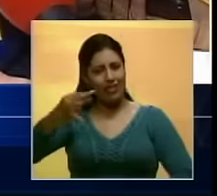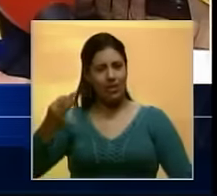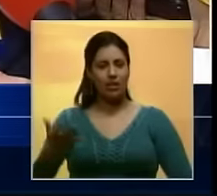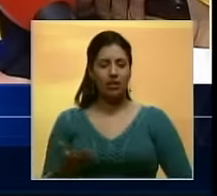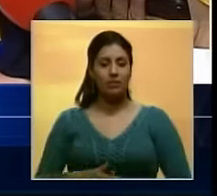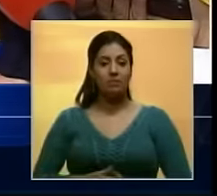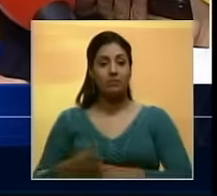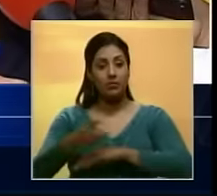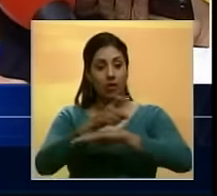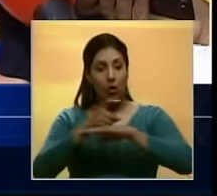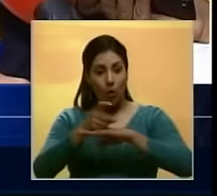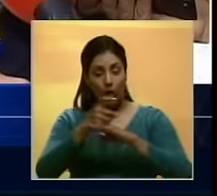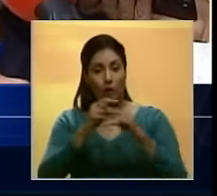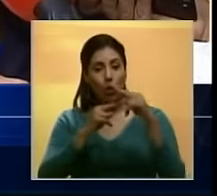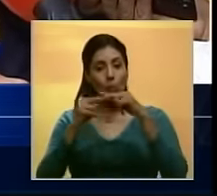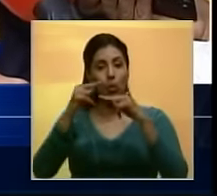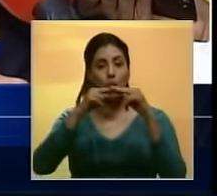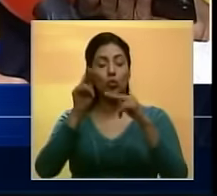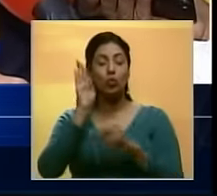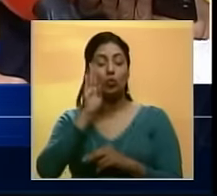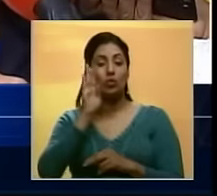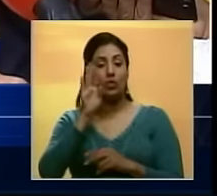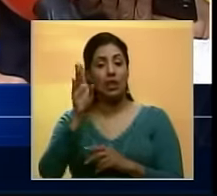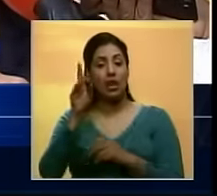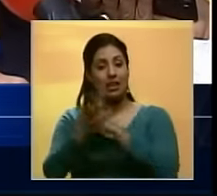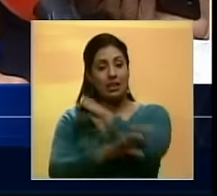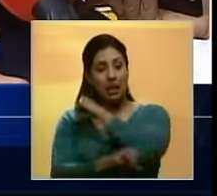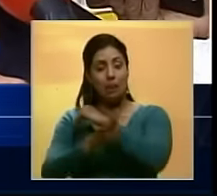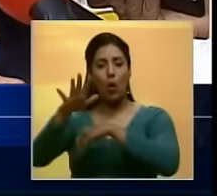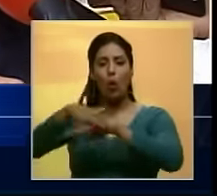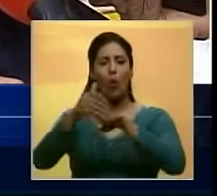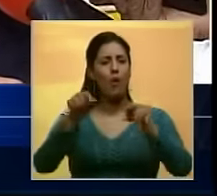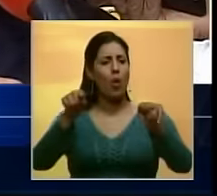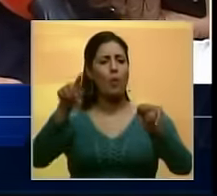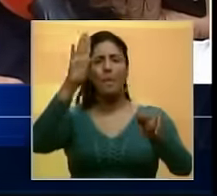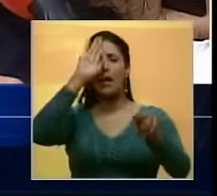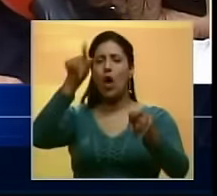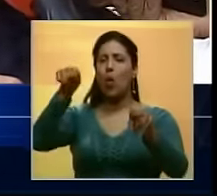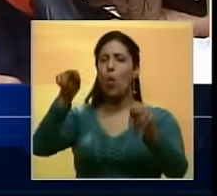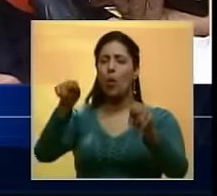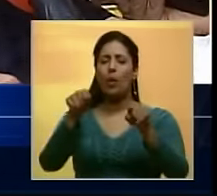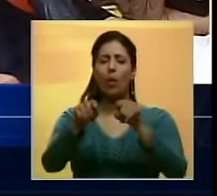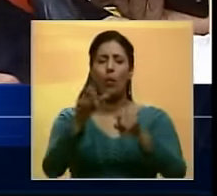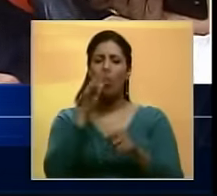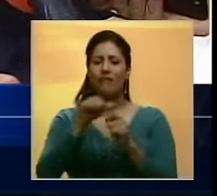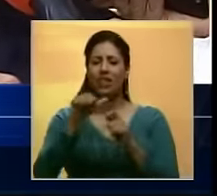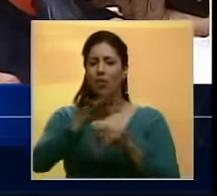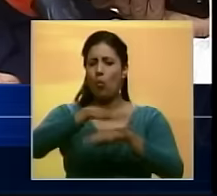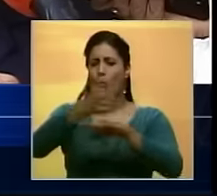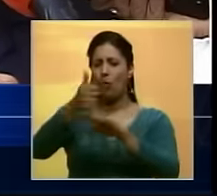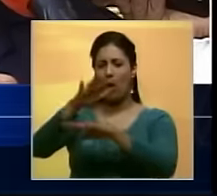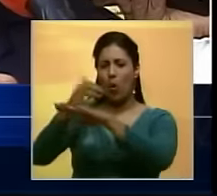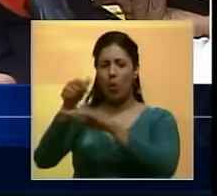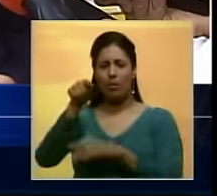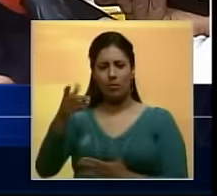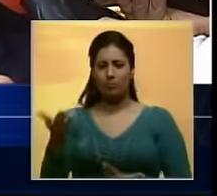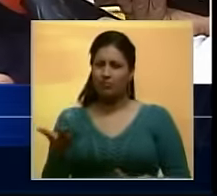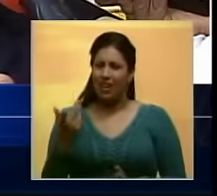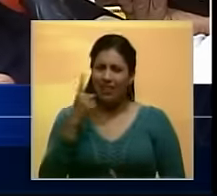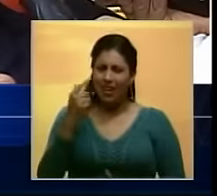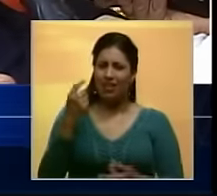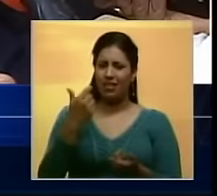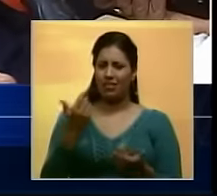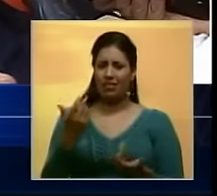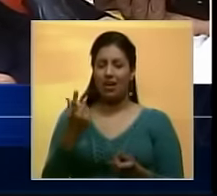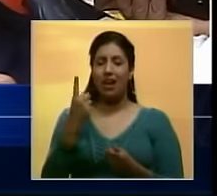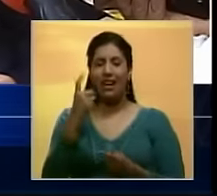El gobierno está construyendo una matriz de opinión Culpando a los gerentes de los bancos De que no hay efectivo Y que no dispensan